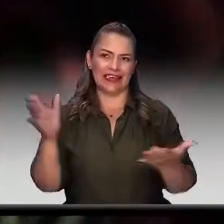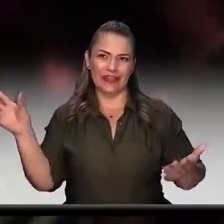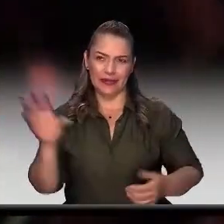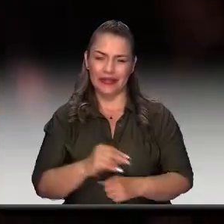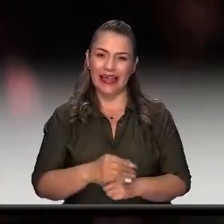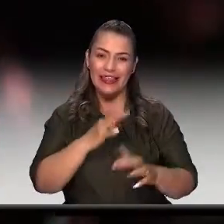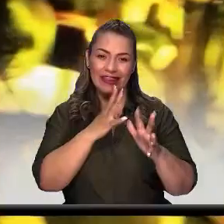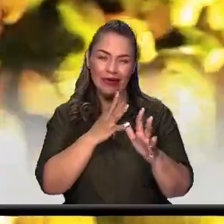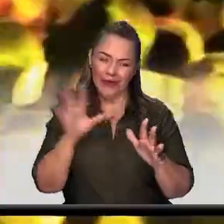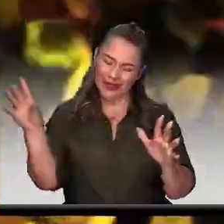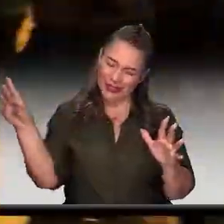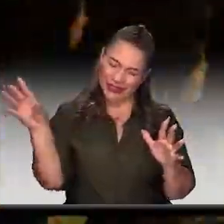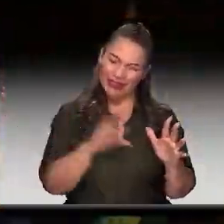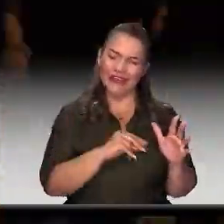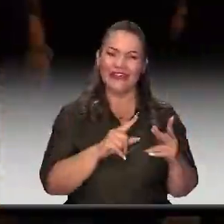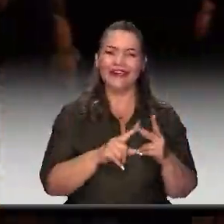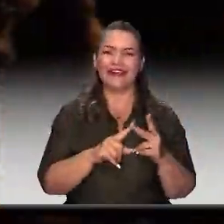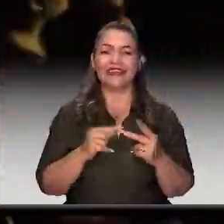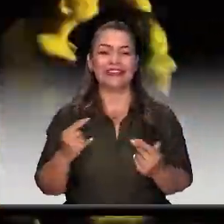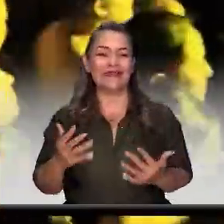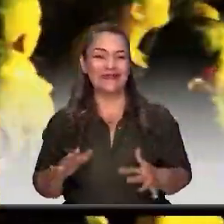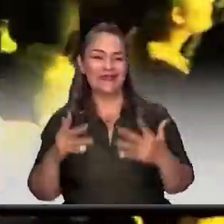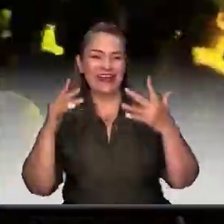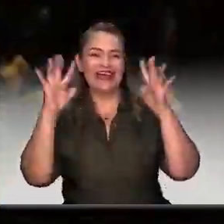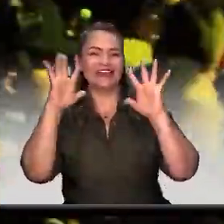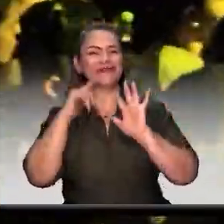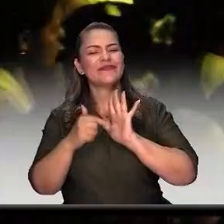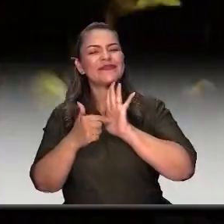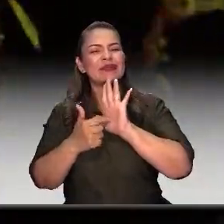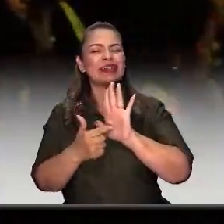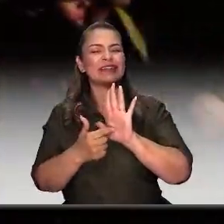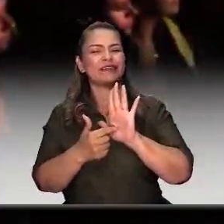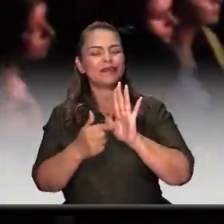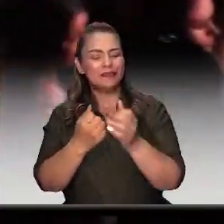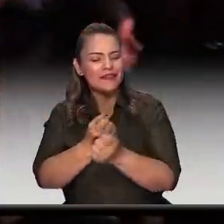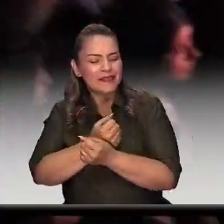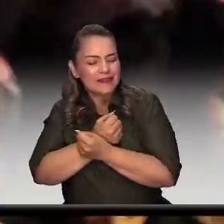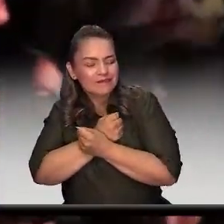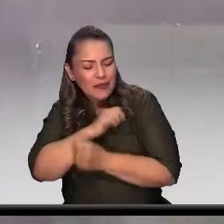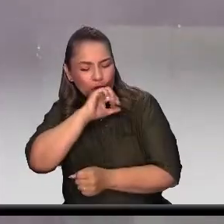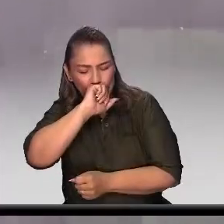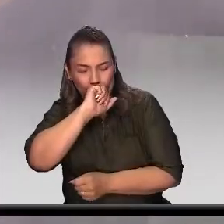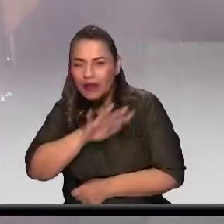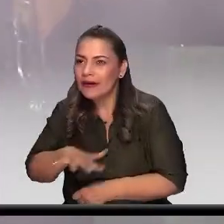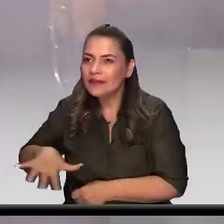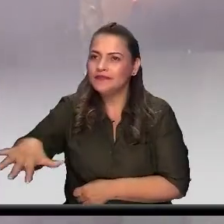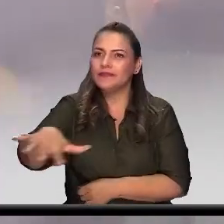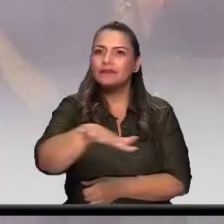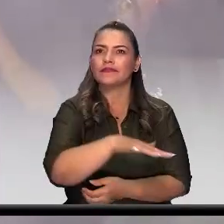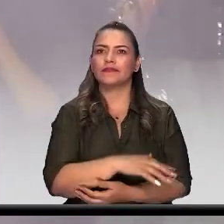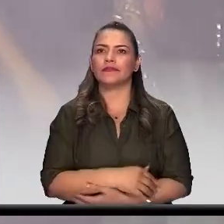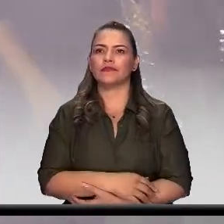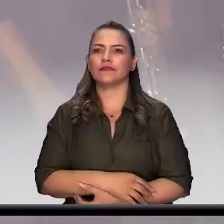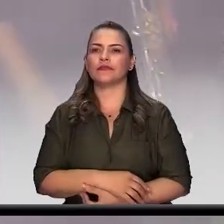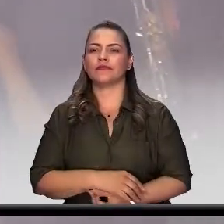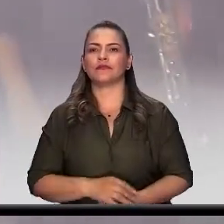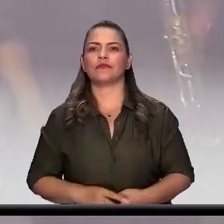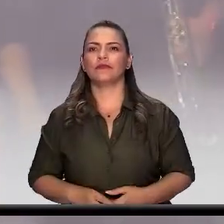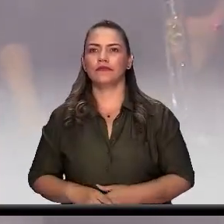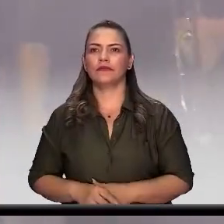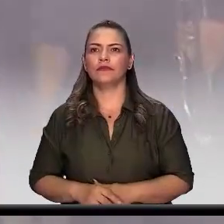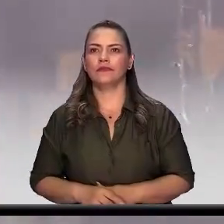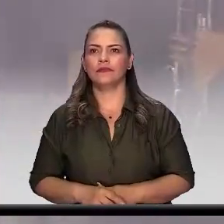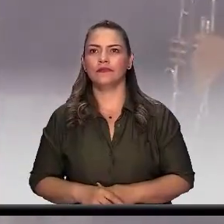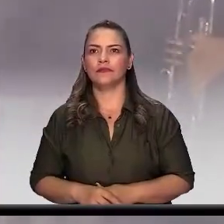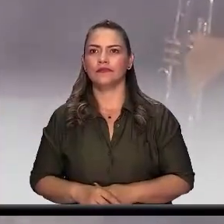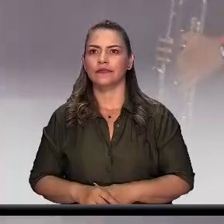somos todos y estas fiestas son el reflejo de nuestro amor por esta tierra. ¿Hay alguna mujer con ganas de desahogarse